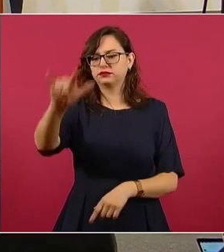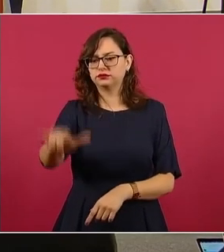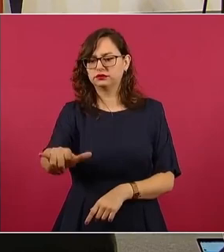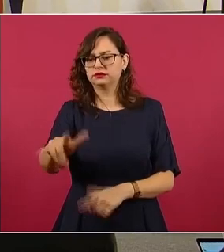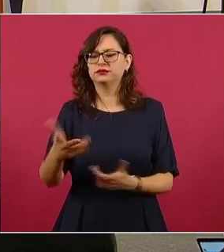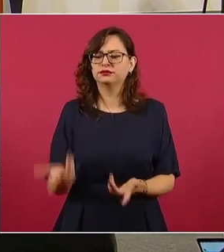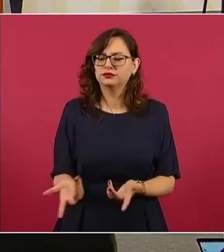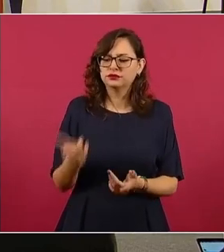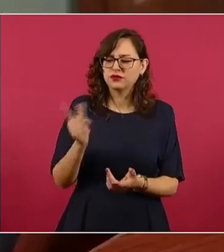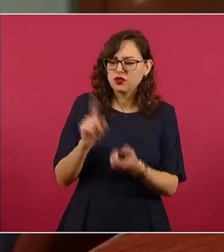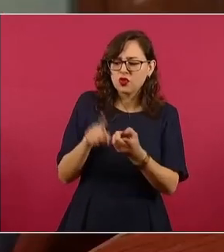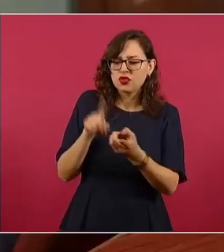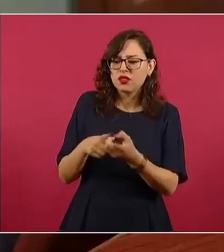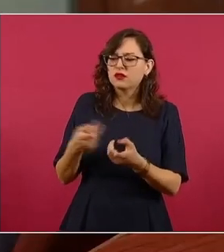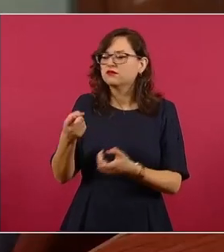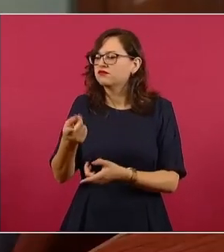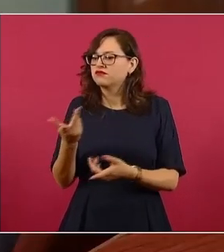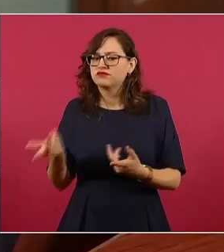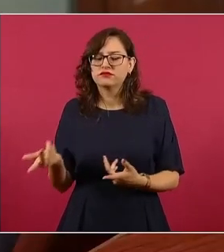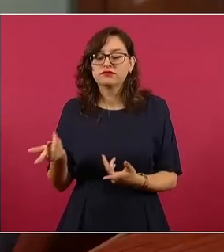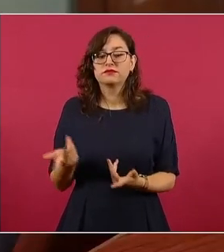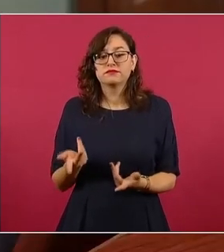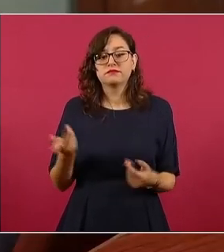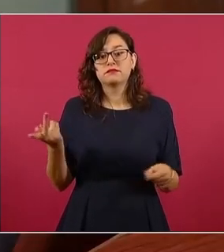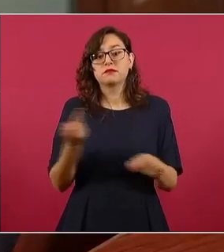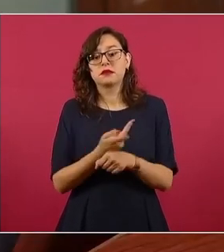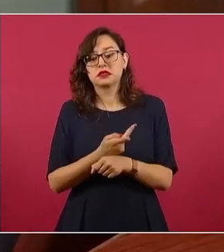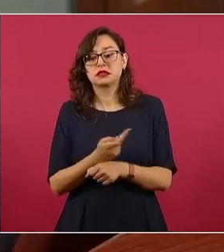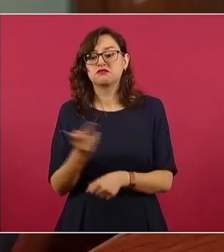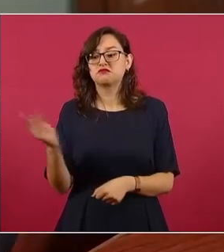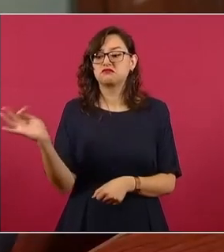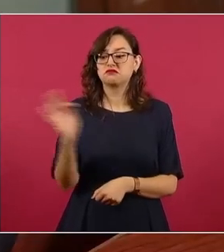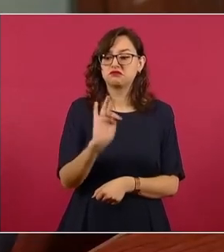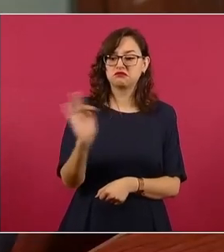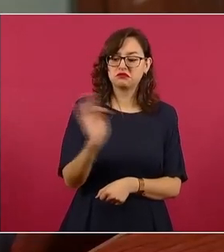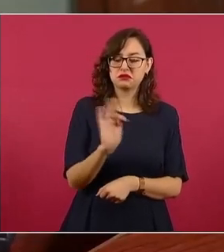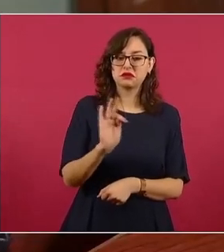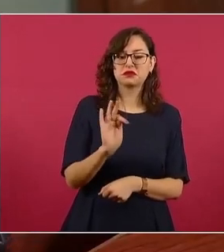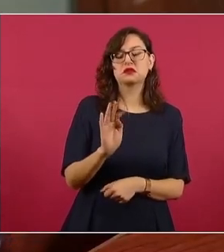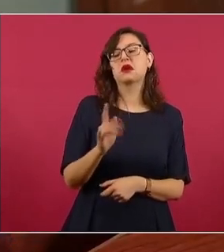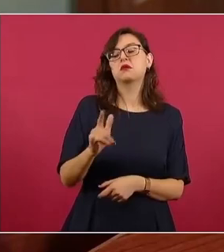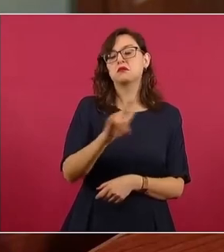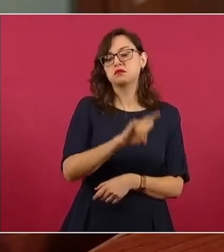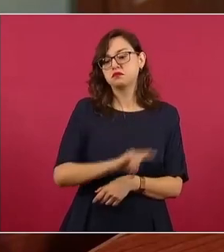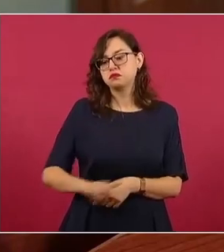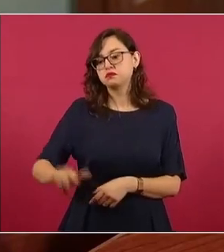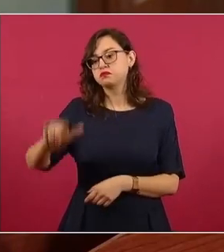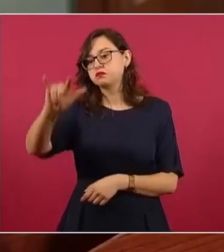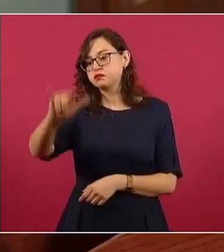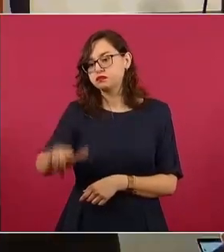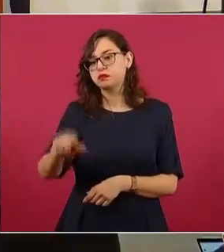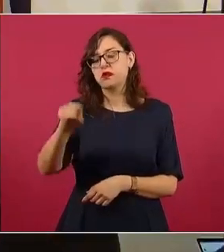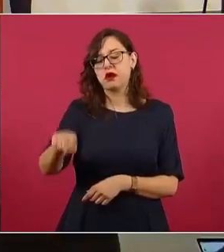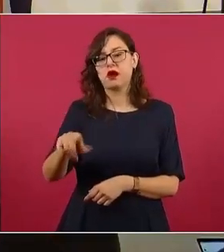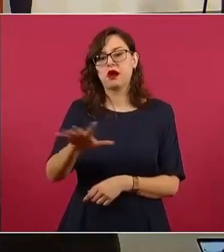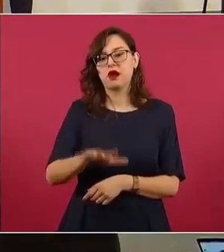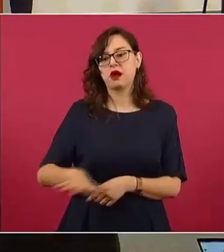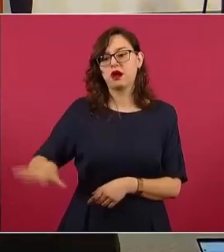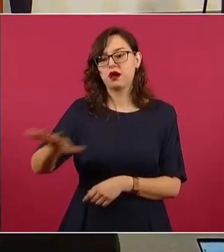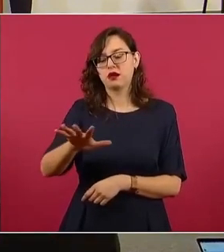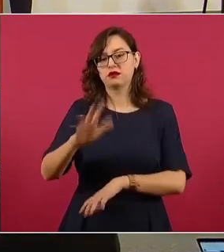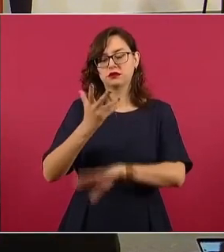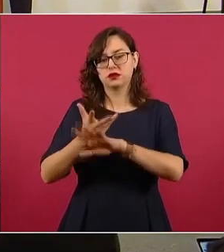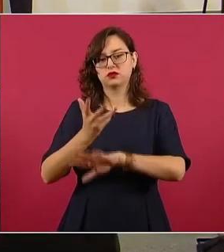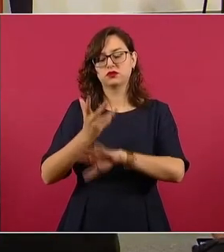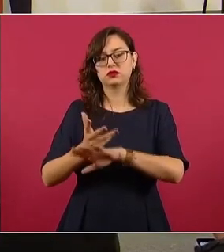movilidad del vehículo, que hipotéticamente estuvo estacionado en una localidad del Valle del Río Grande, en los Estados